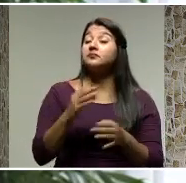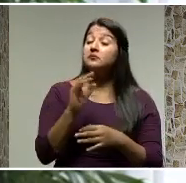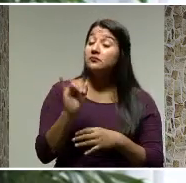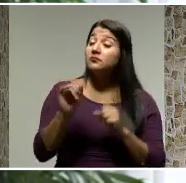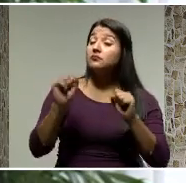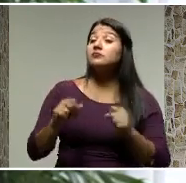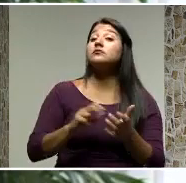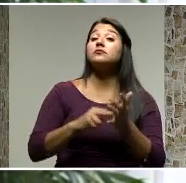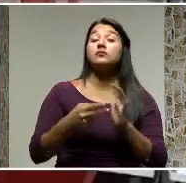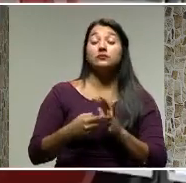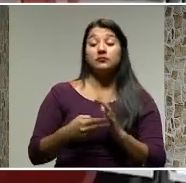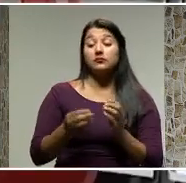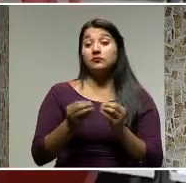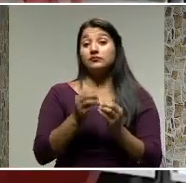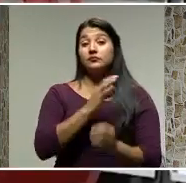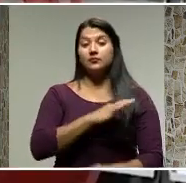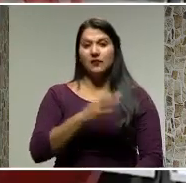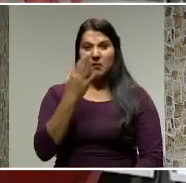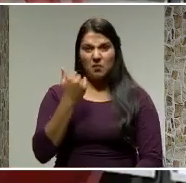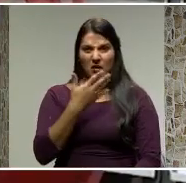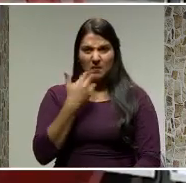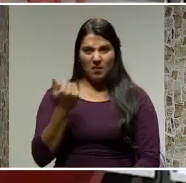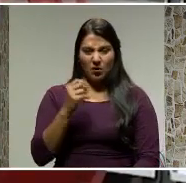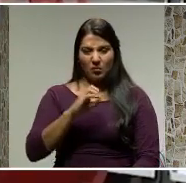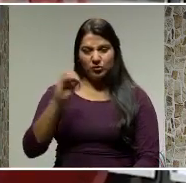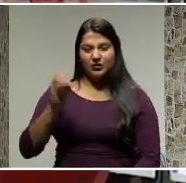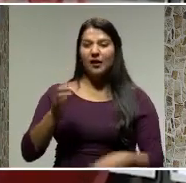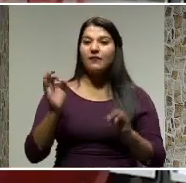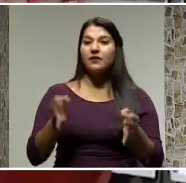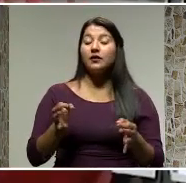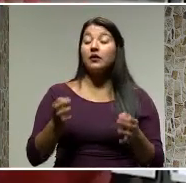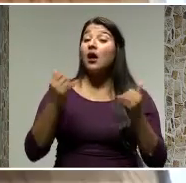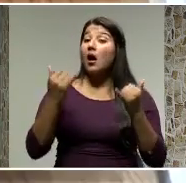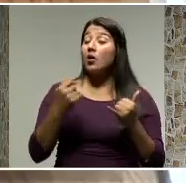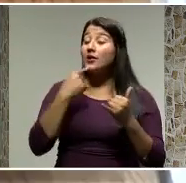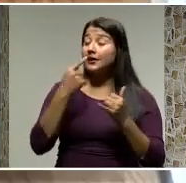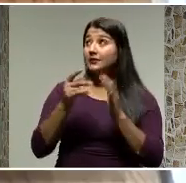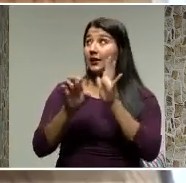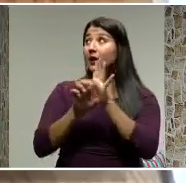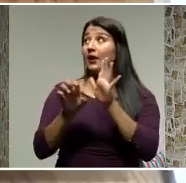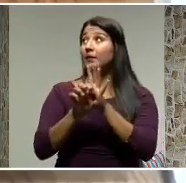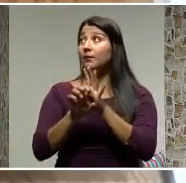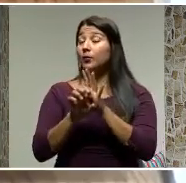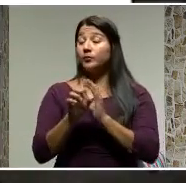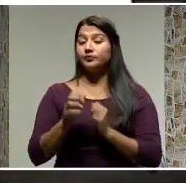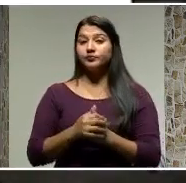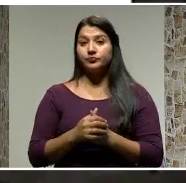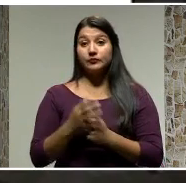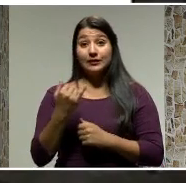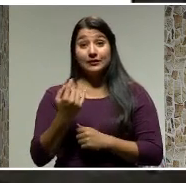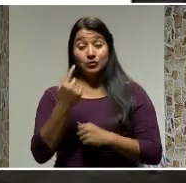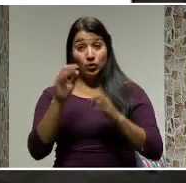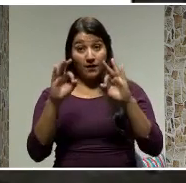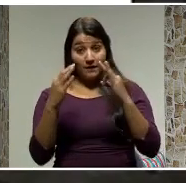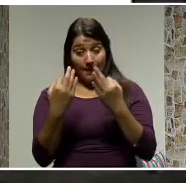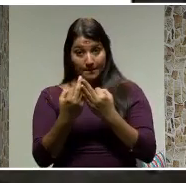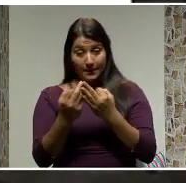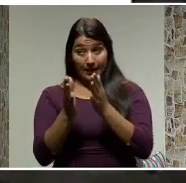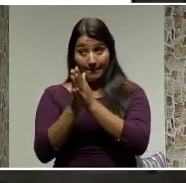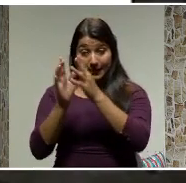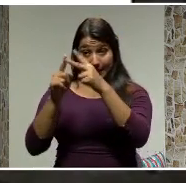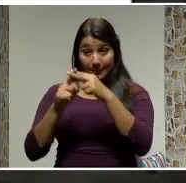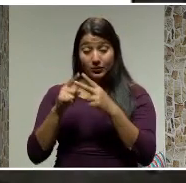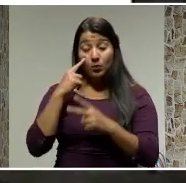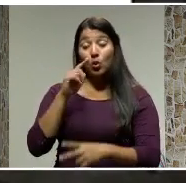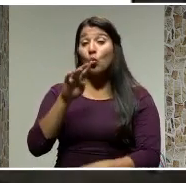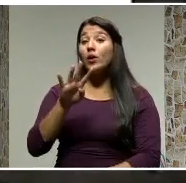eso podría generar beneficio. ¿Por qué es mejor una tasa fija? Vamos a ejemplificar de la siguiente manera. Si una familia adquiere un crédito de